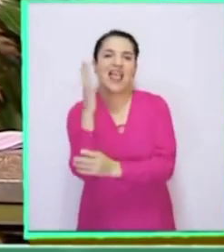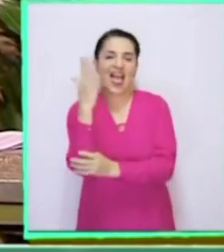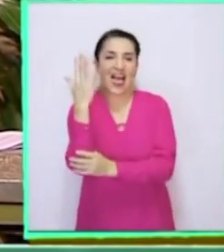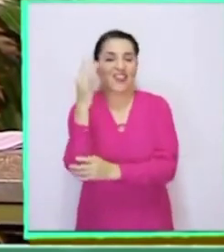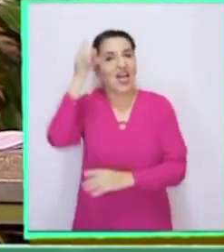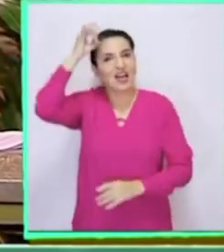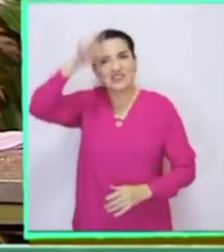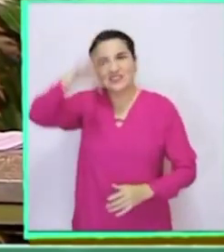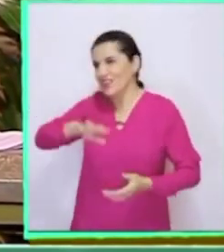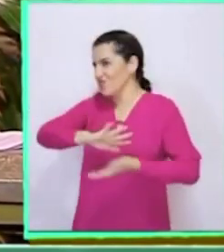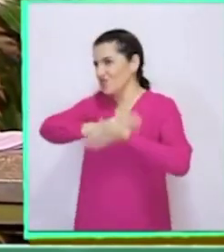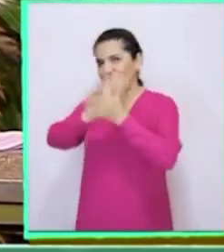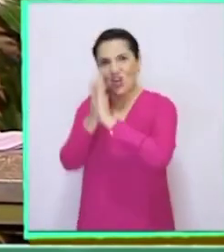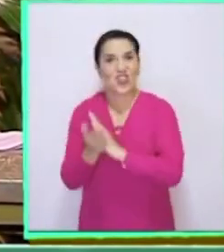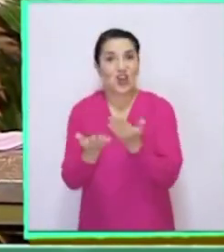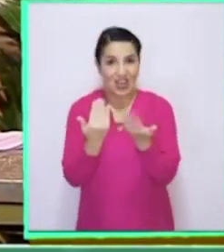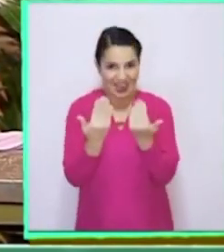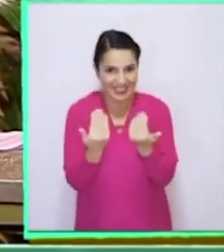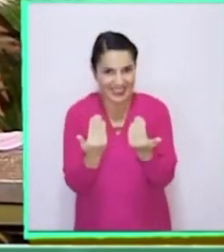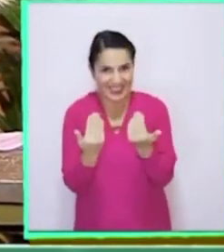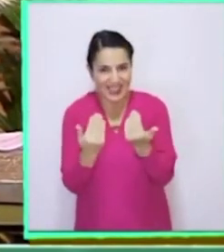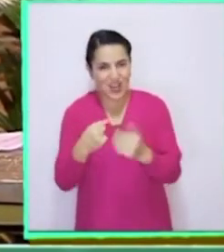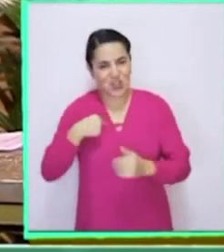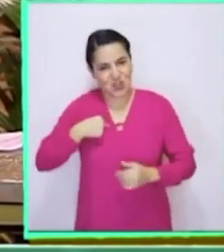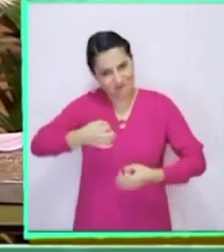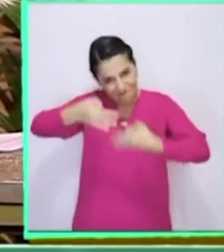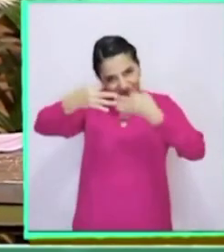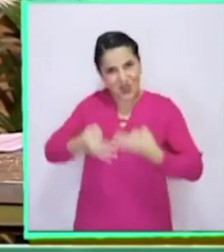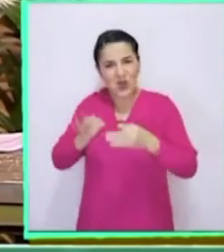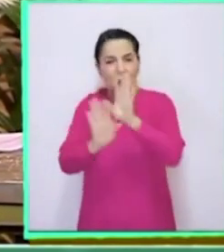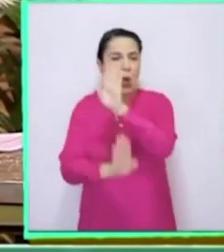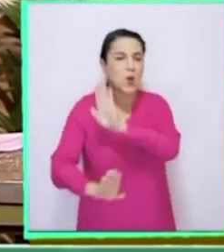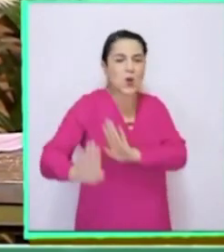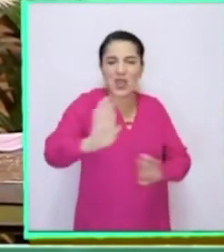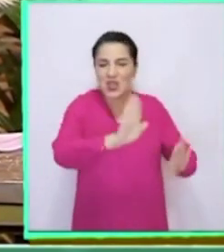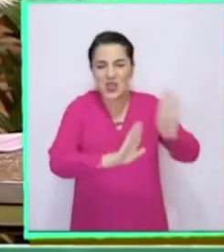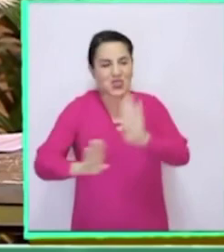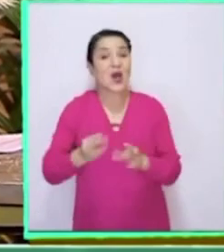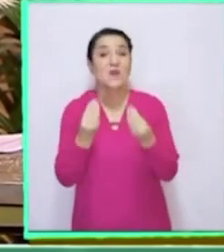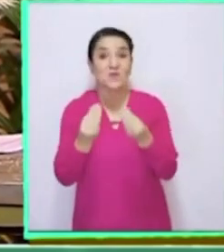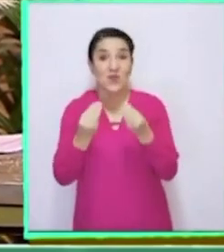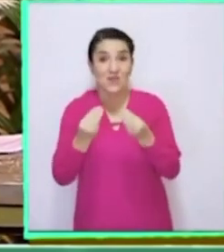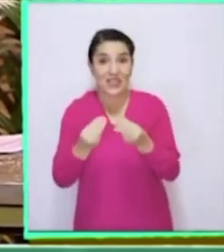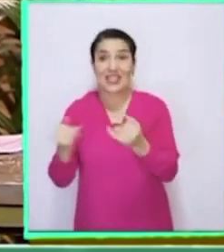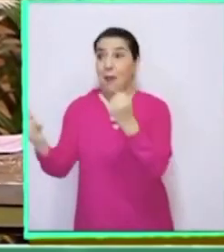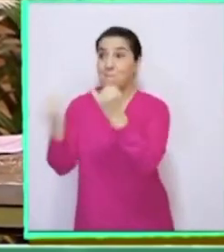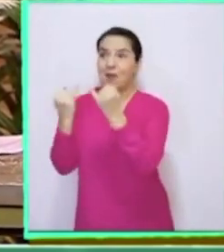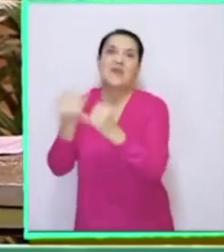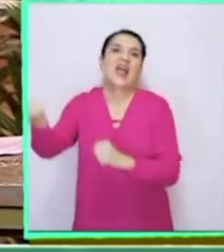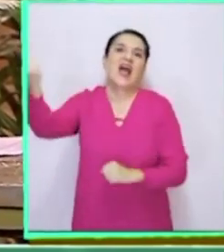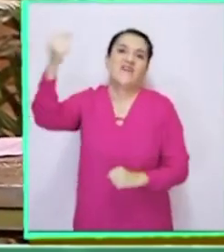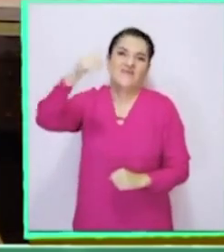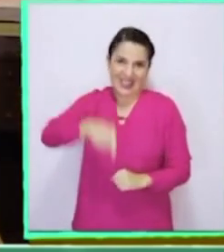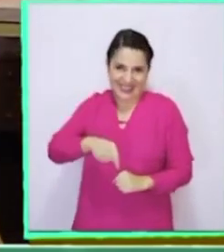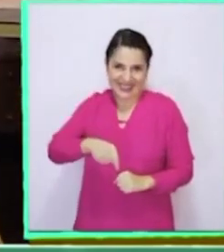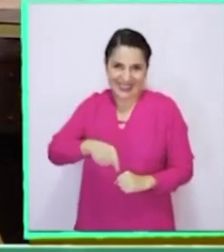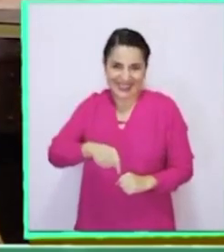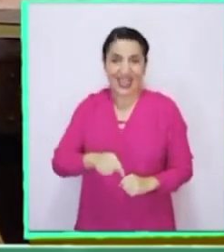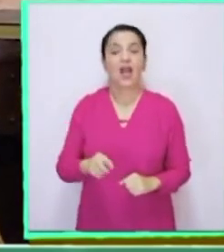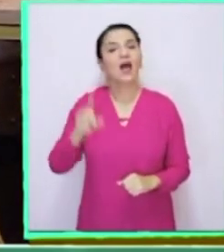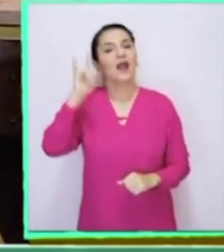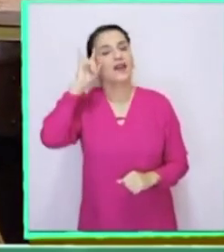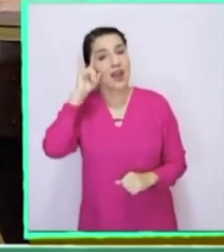Ahora sé todo lo necesario sobre ellas y estoy segura que las voy a poder cuidar muy bien hasta que llegue nuevamente mi amiga de su viaje.